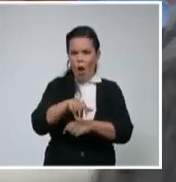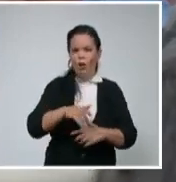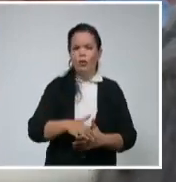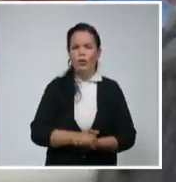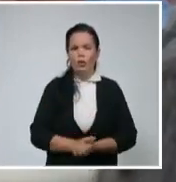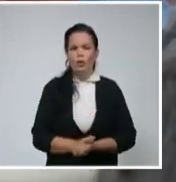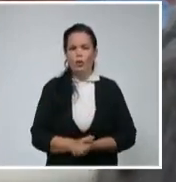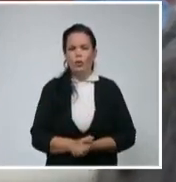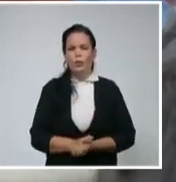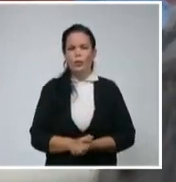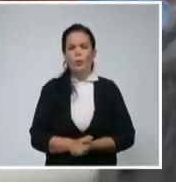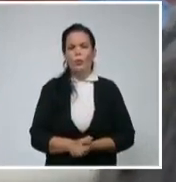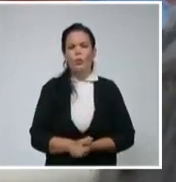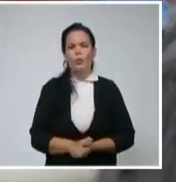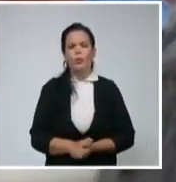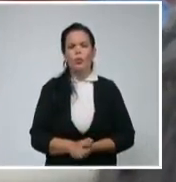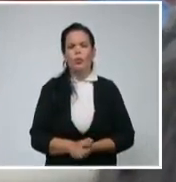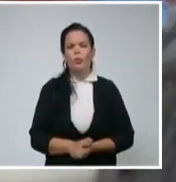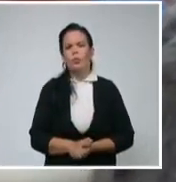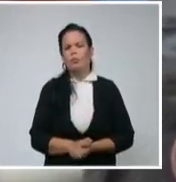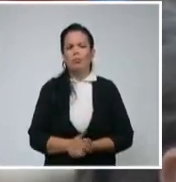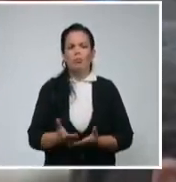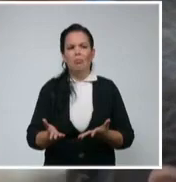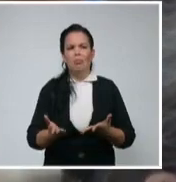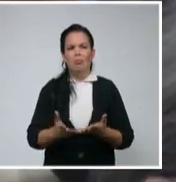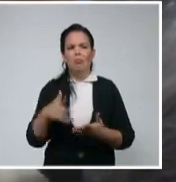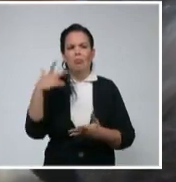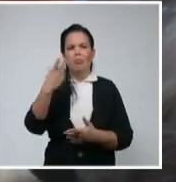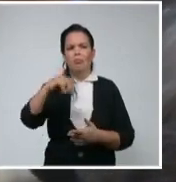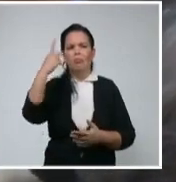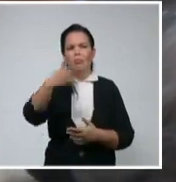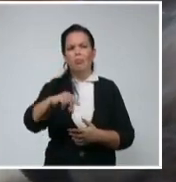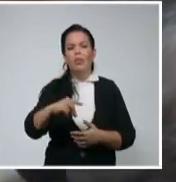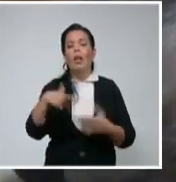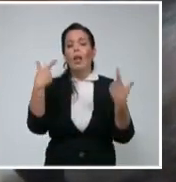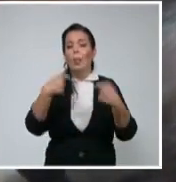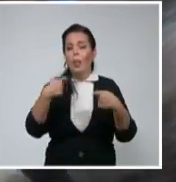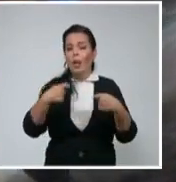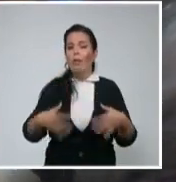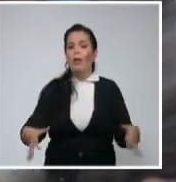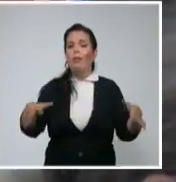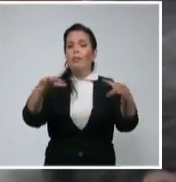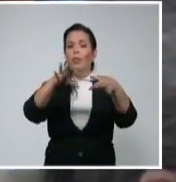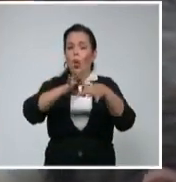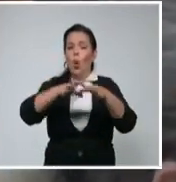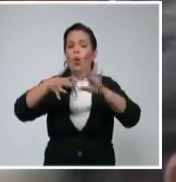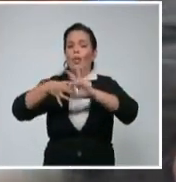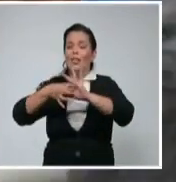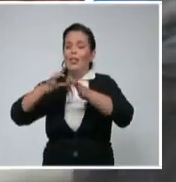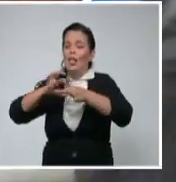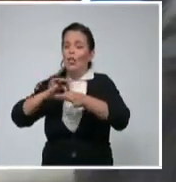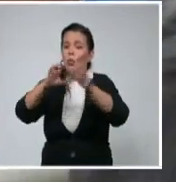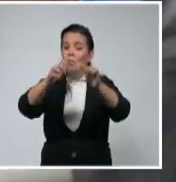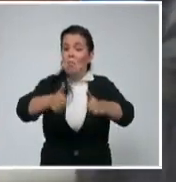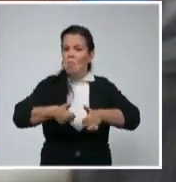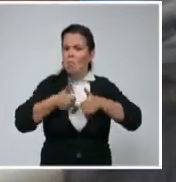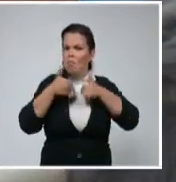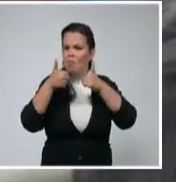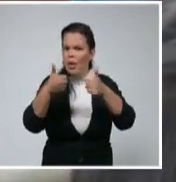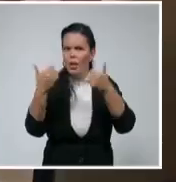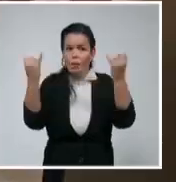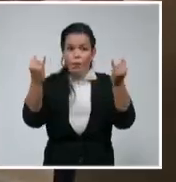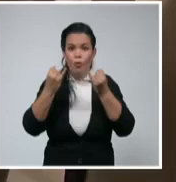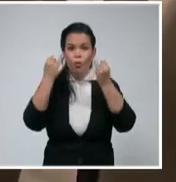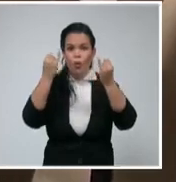Estamos hablando de un ensayo que llega a un nivel de coordinación y de entrada de datos muy